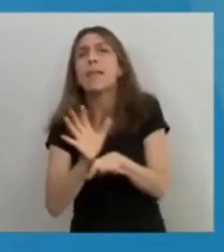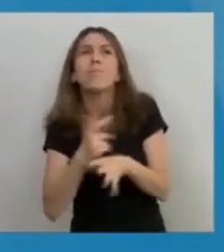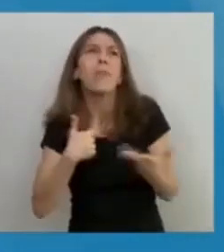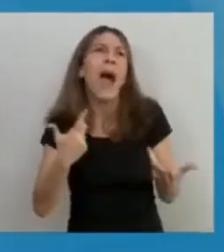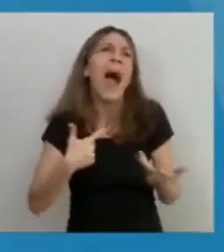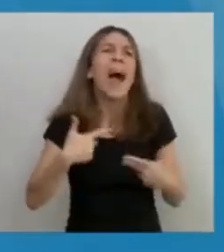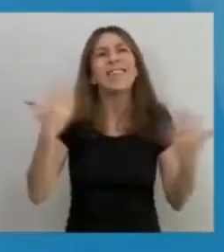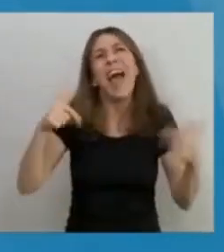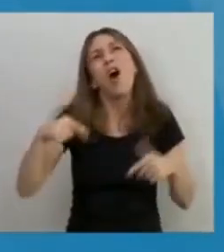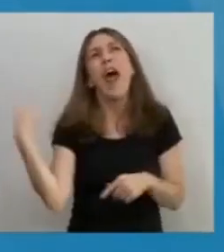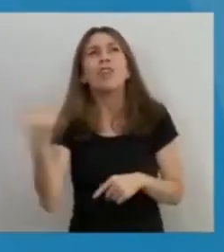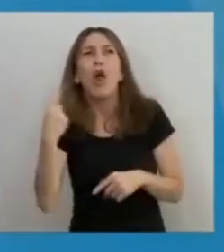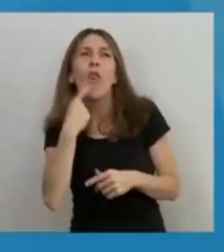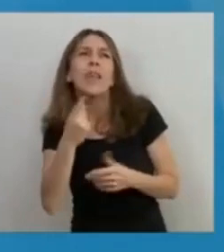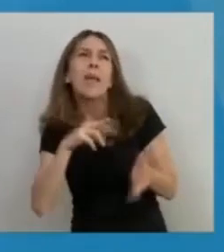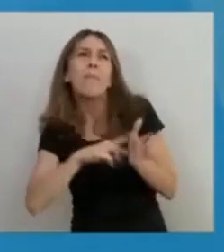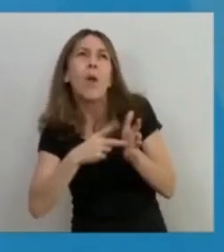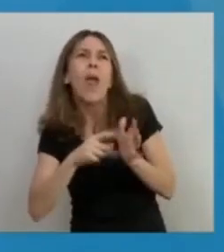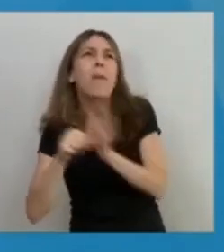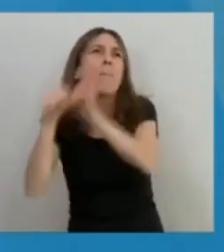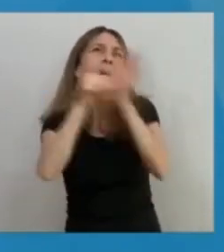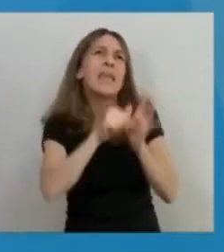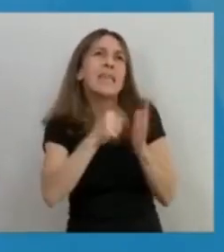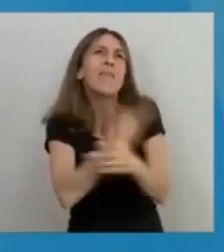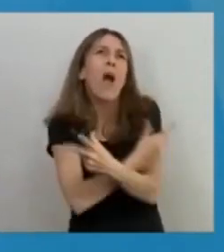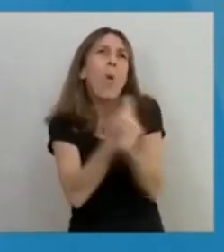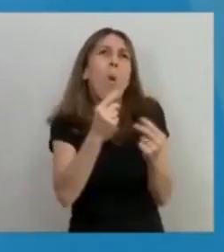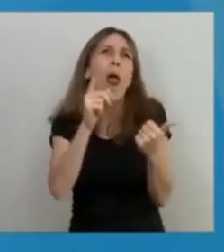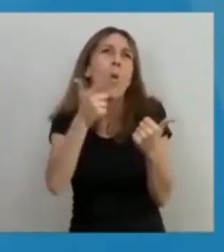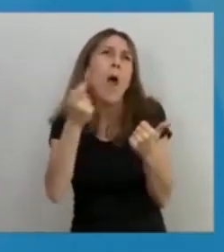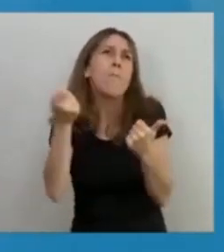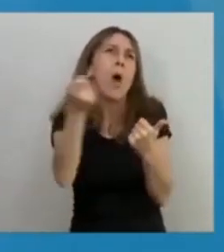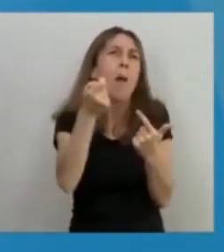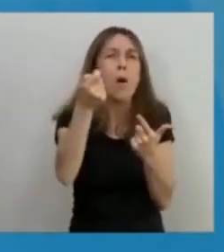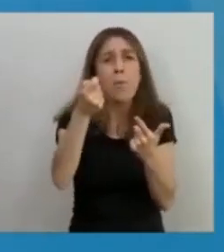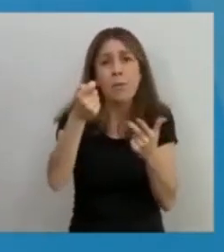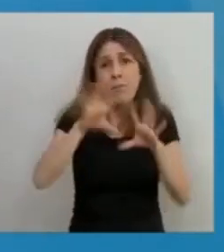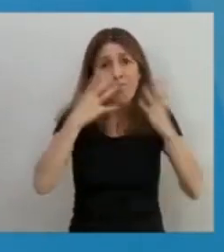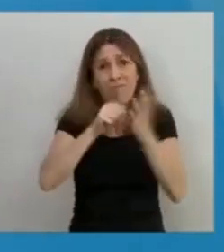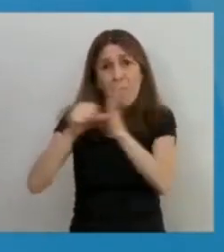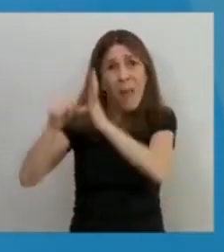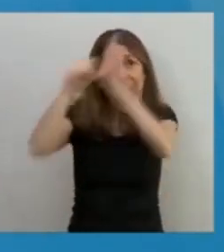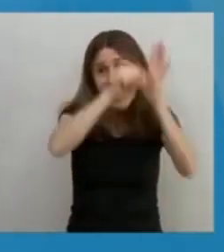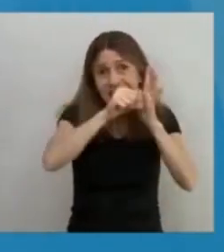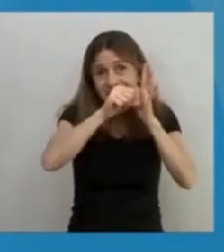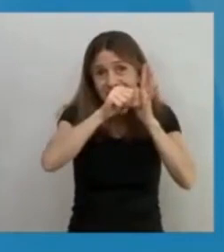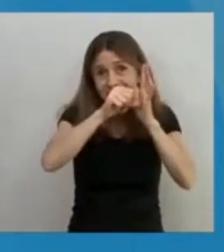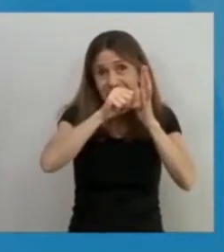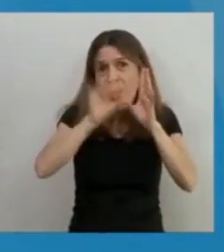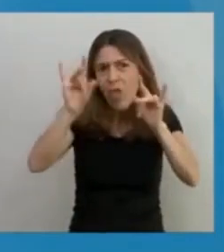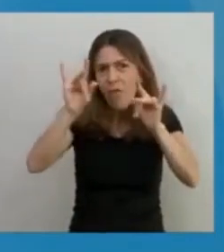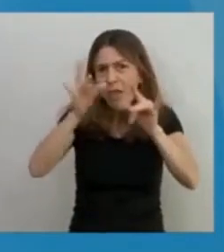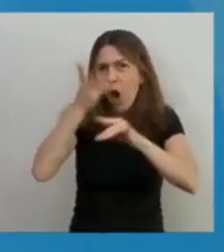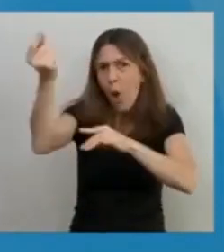el problema es que no hay vacunas en el mundo no hay vacunas en el mundo pero también tengo la